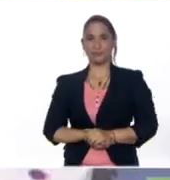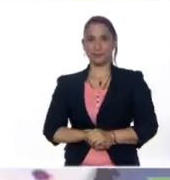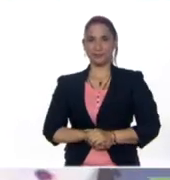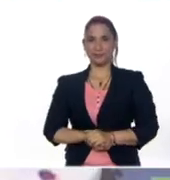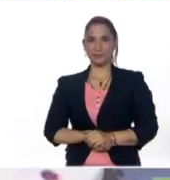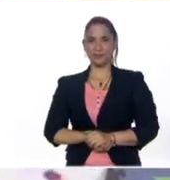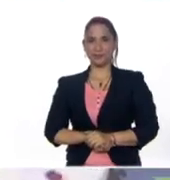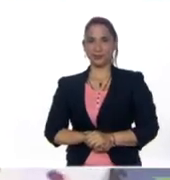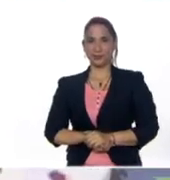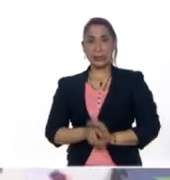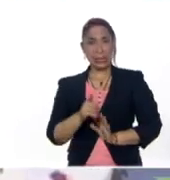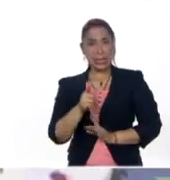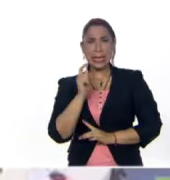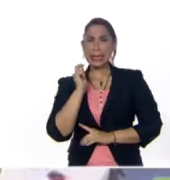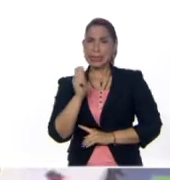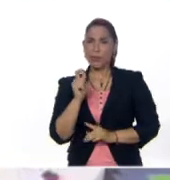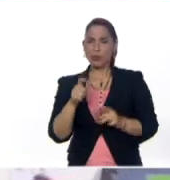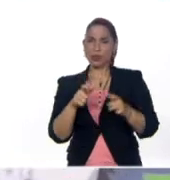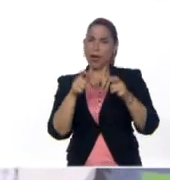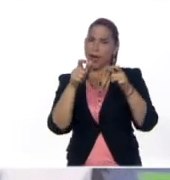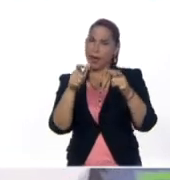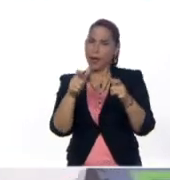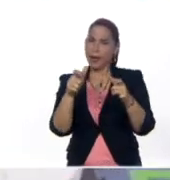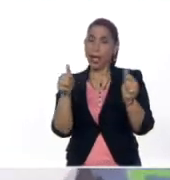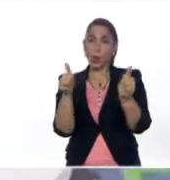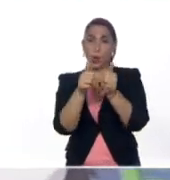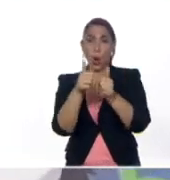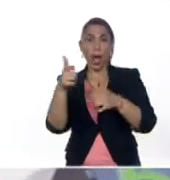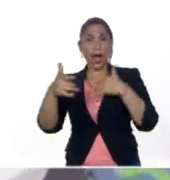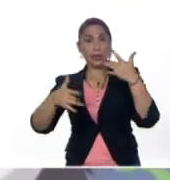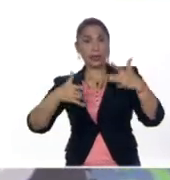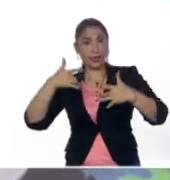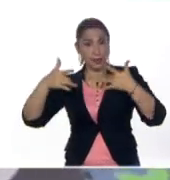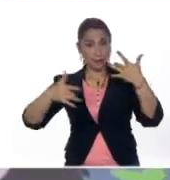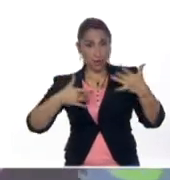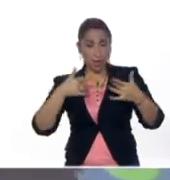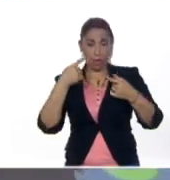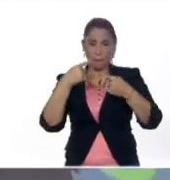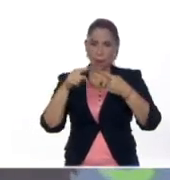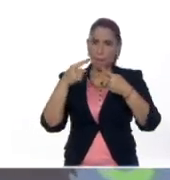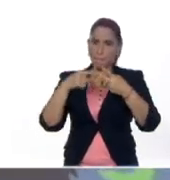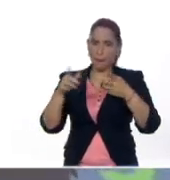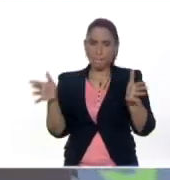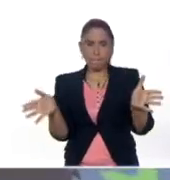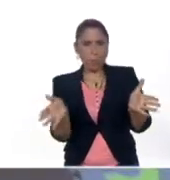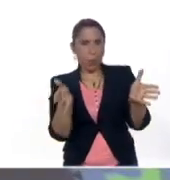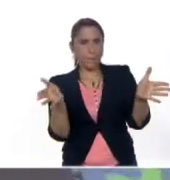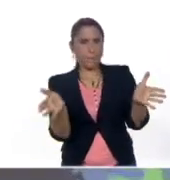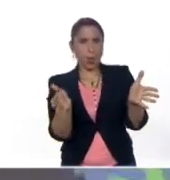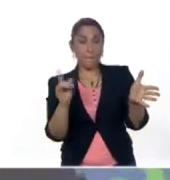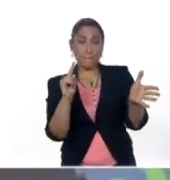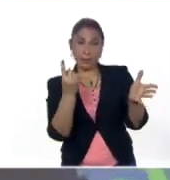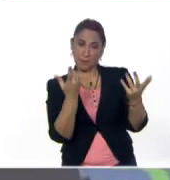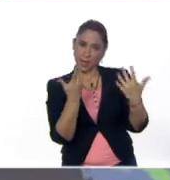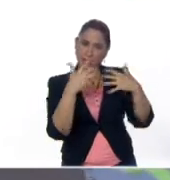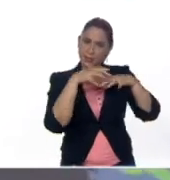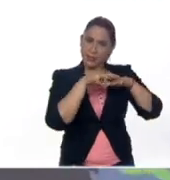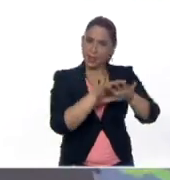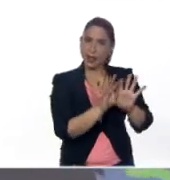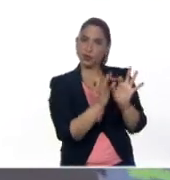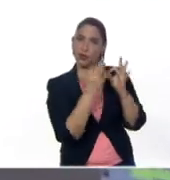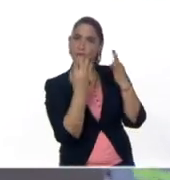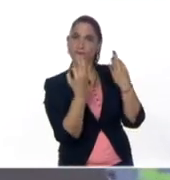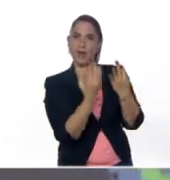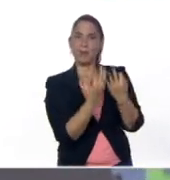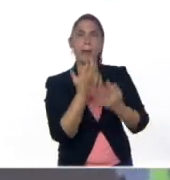Este tipo de tarjetas con estas actividades propician, primero, la integración familiar